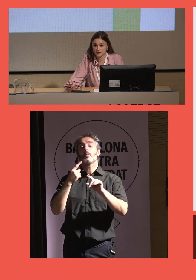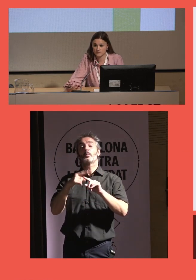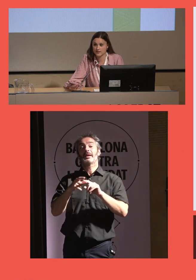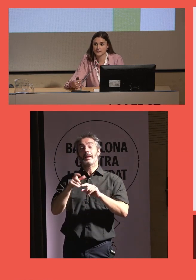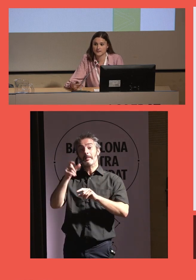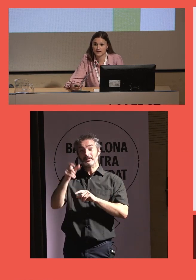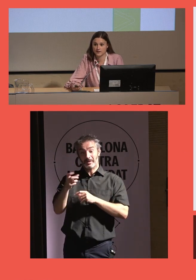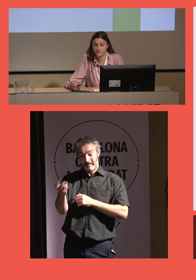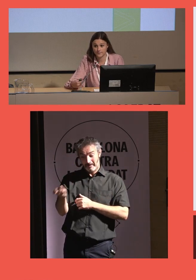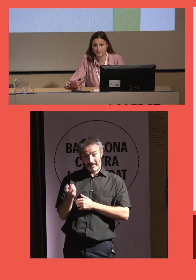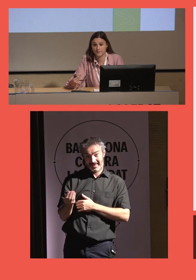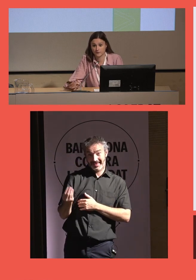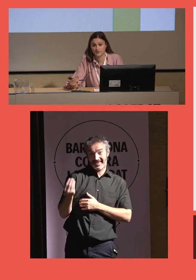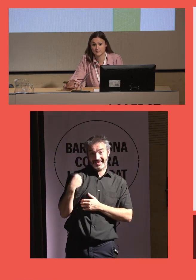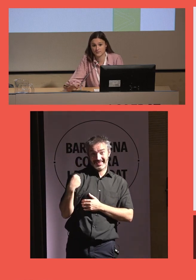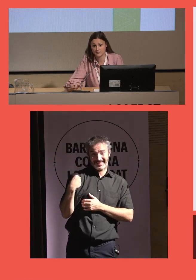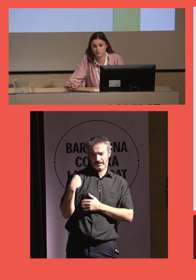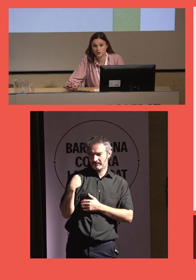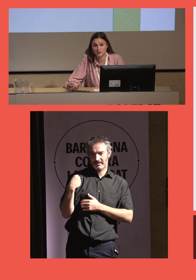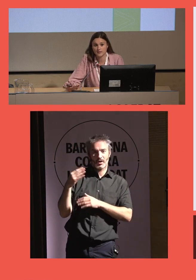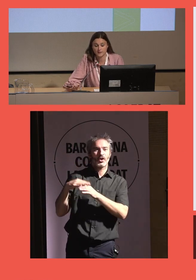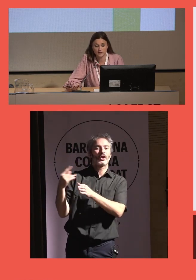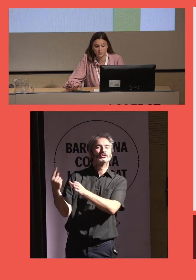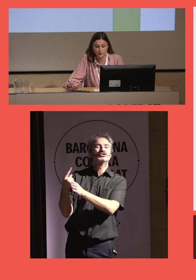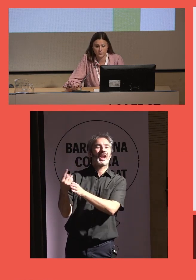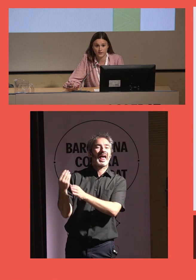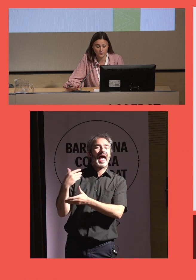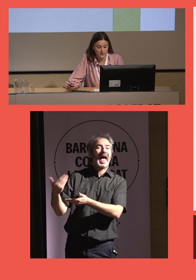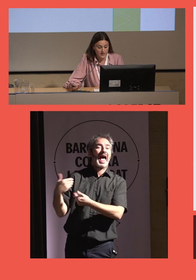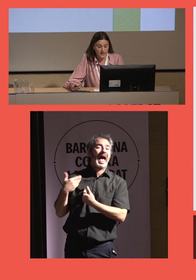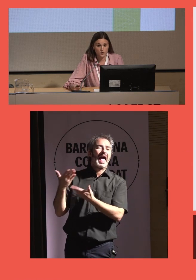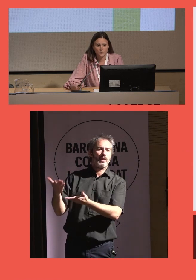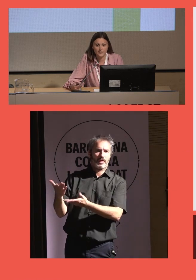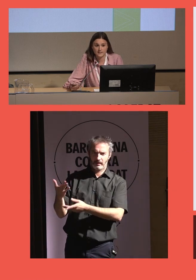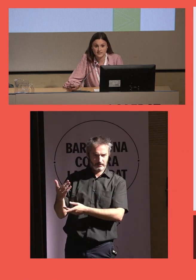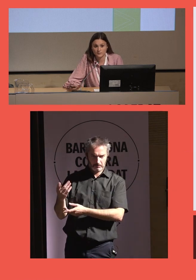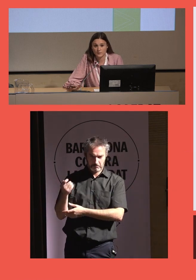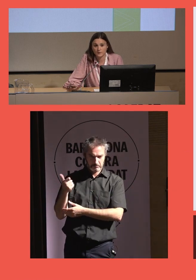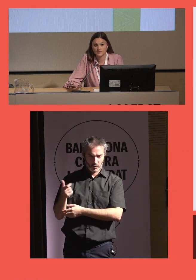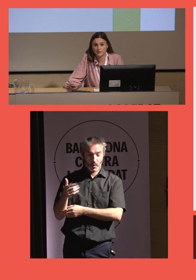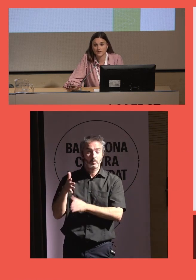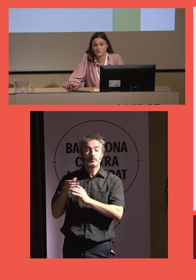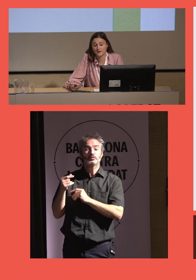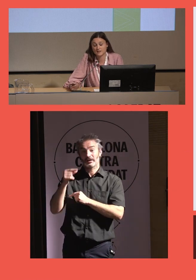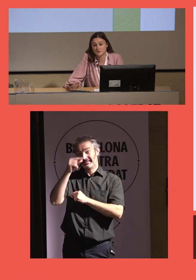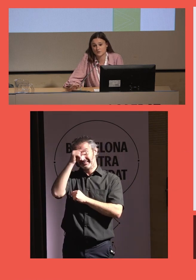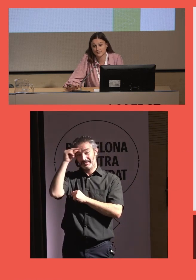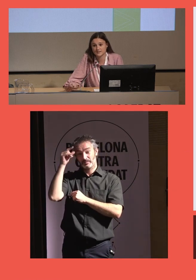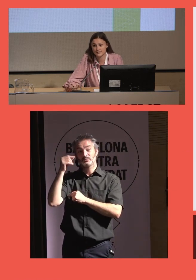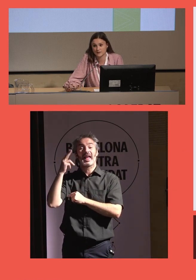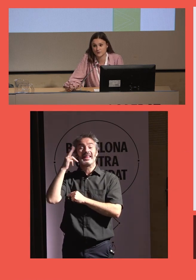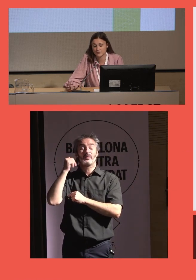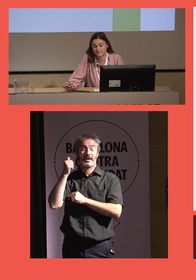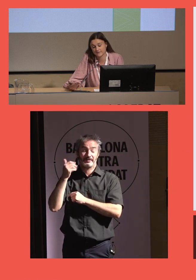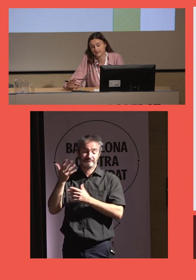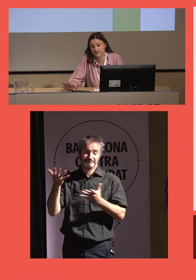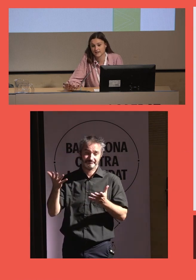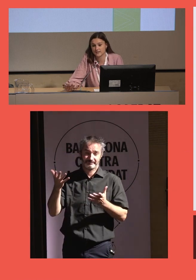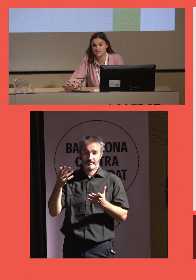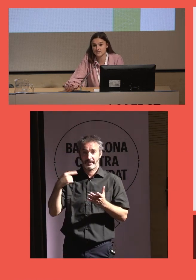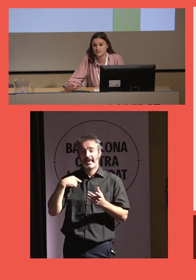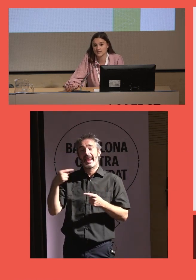que las personas vengan y te digan, mira, perdona, es que me siento sola y necesito ayuda, ¿no? Hay un gran estigma porque en Teruel una de las cositas que tenemos